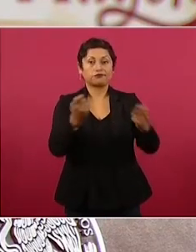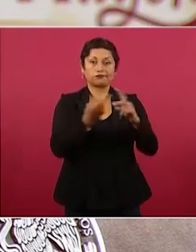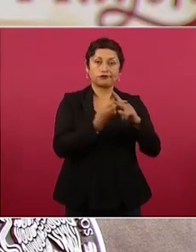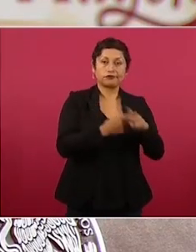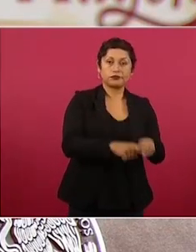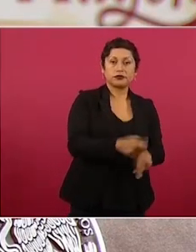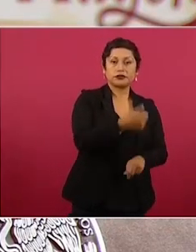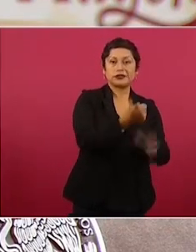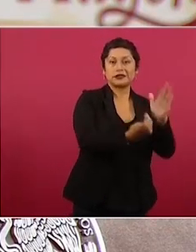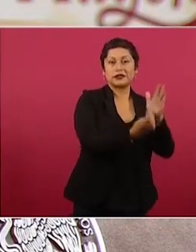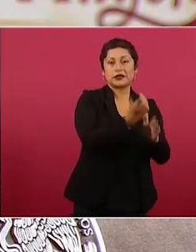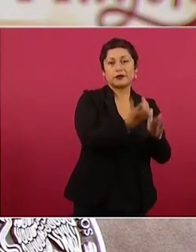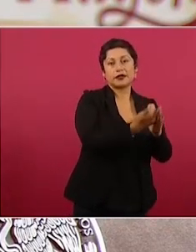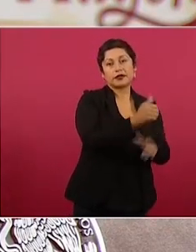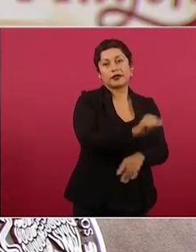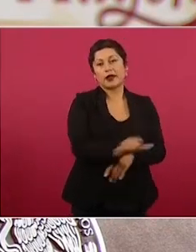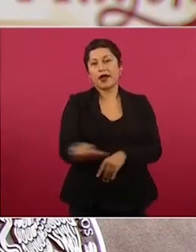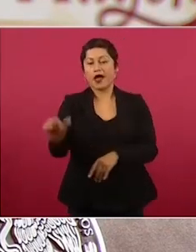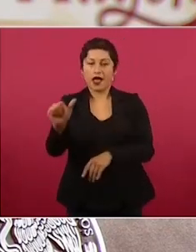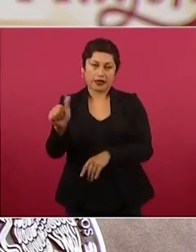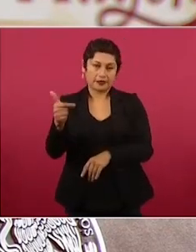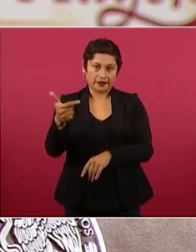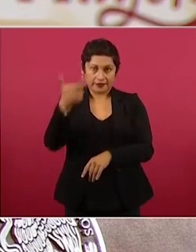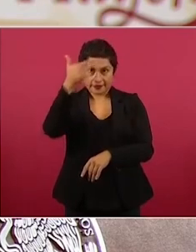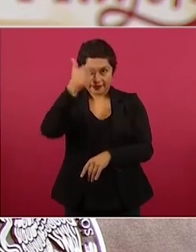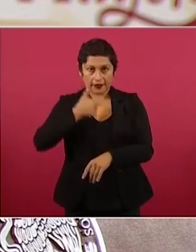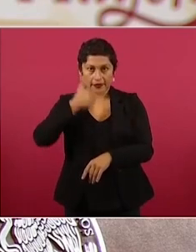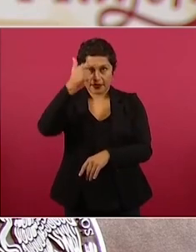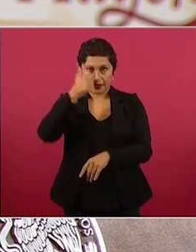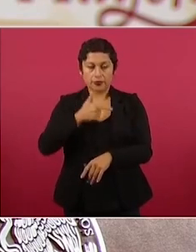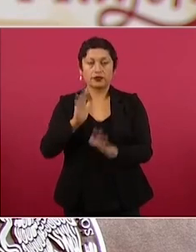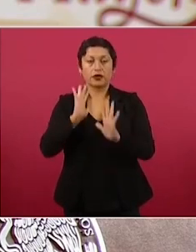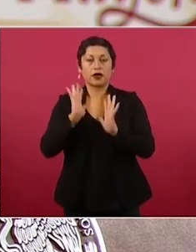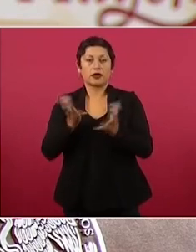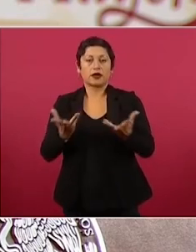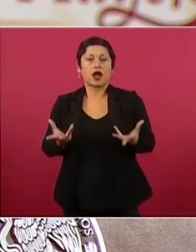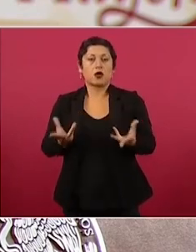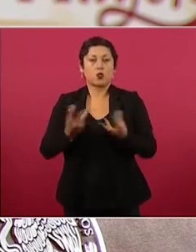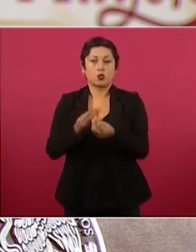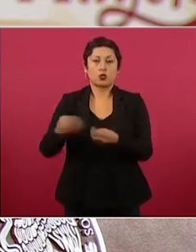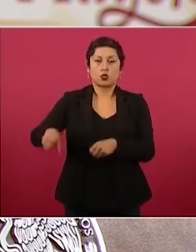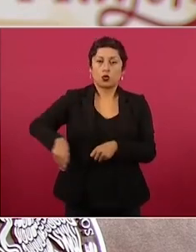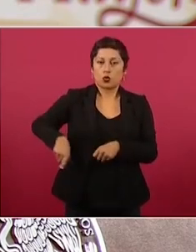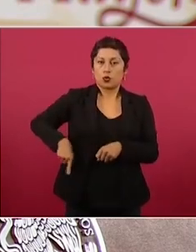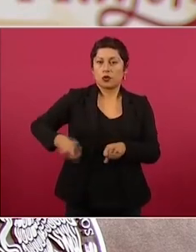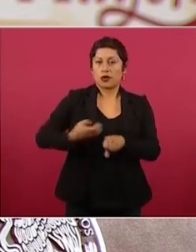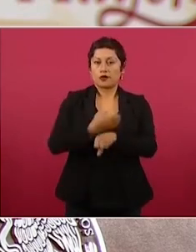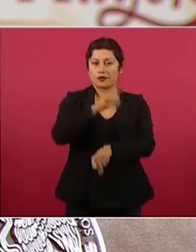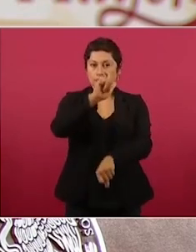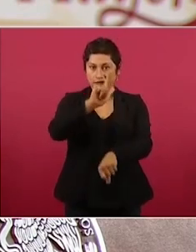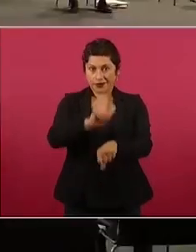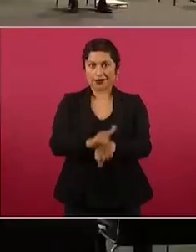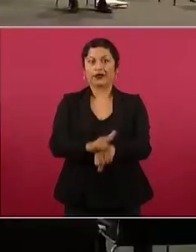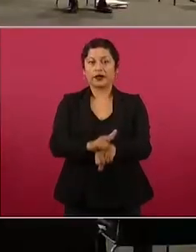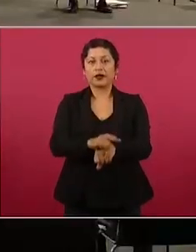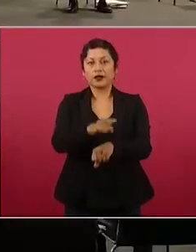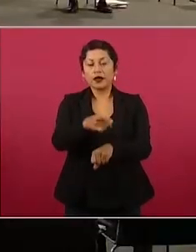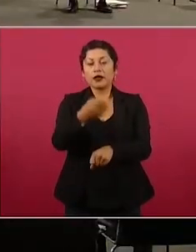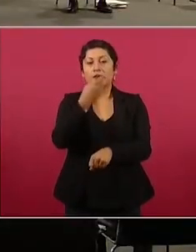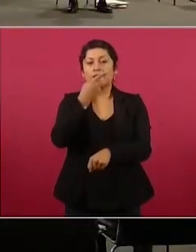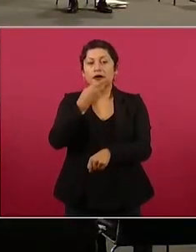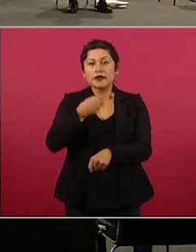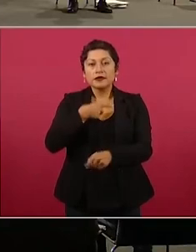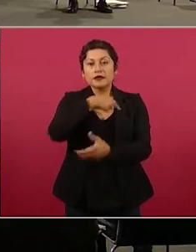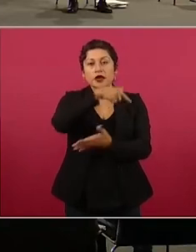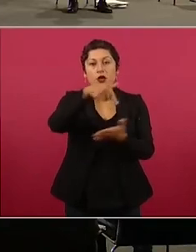mañana hasta las 19 horas ya se coordinó con el gobierno del estado y nos van a proporcionar 20 puntos de carga